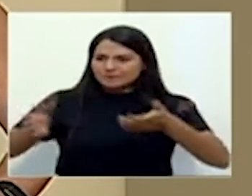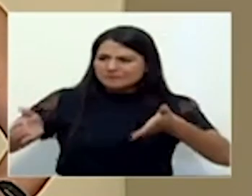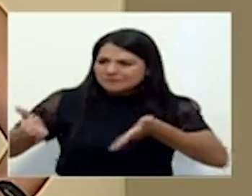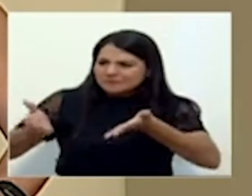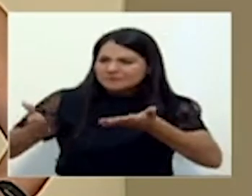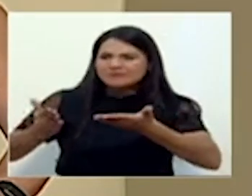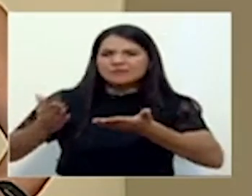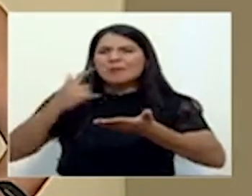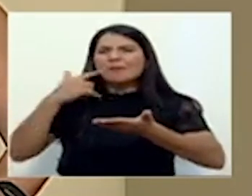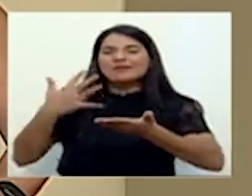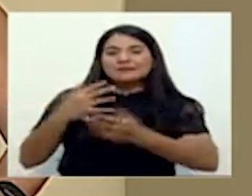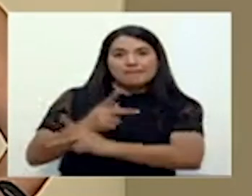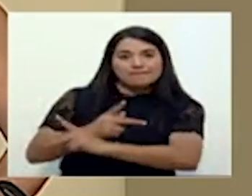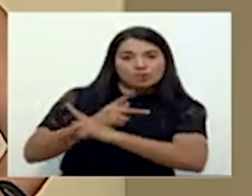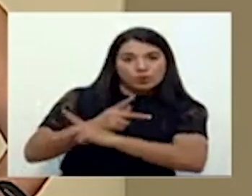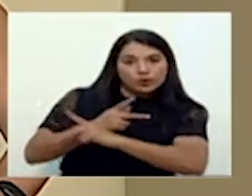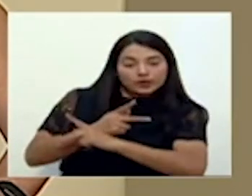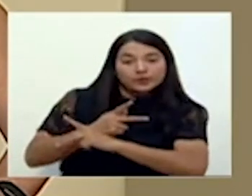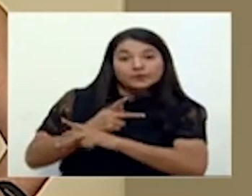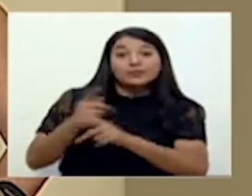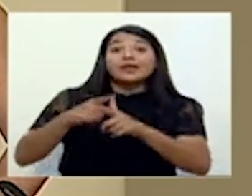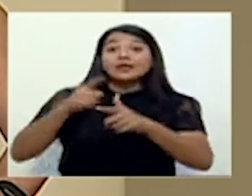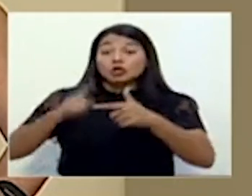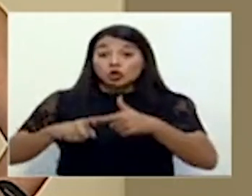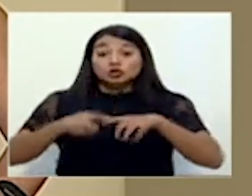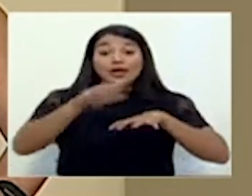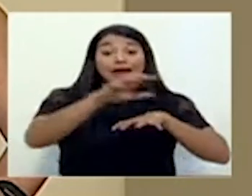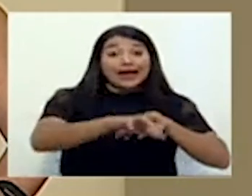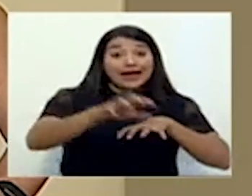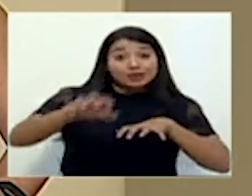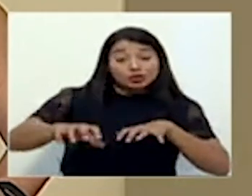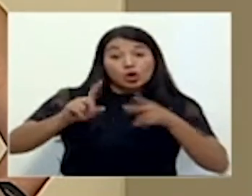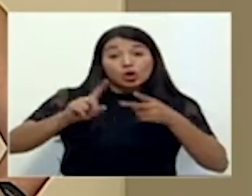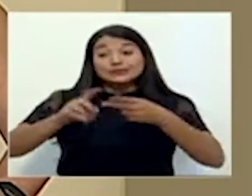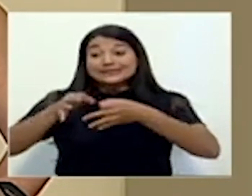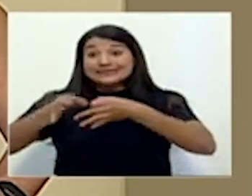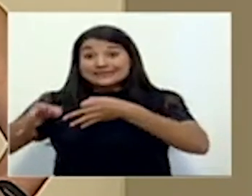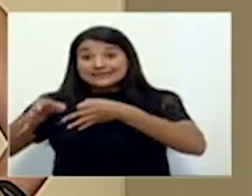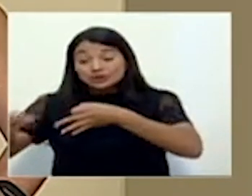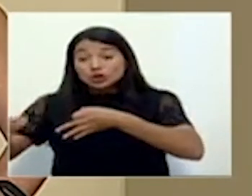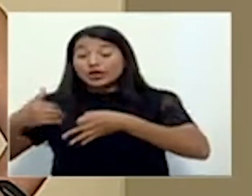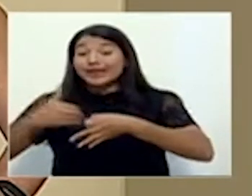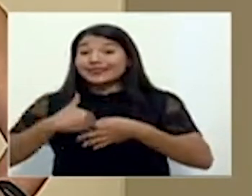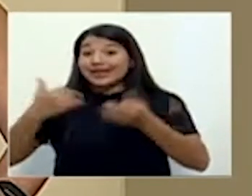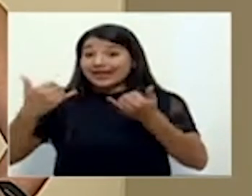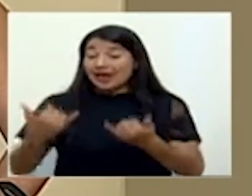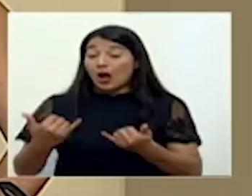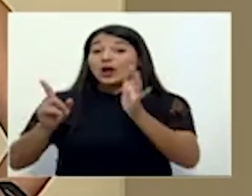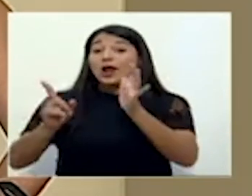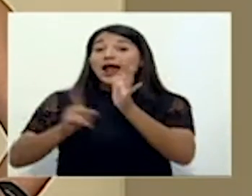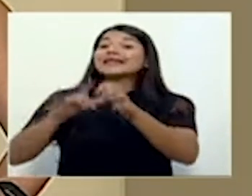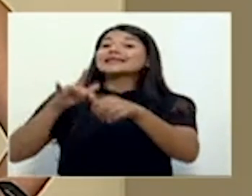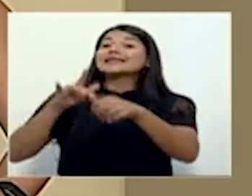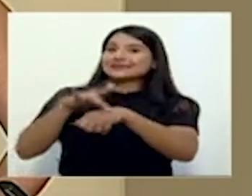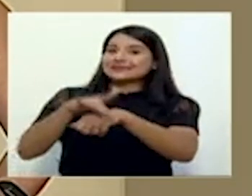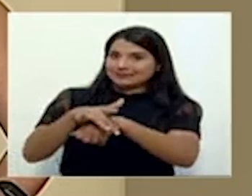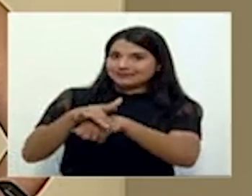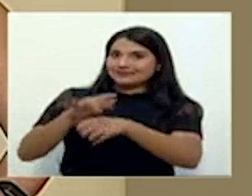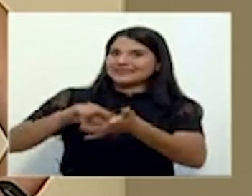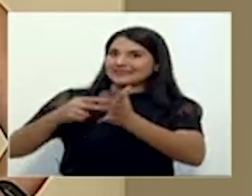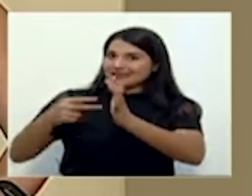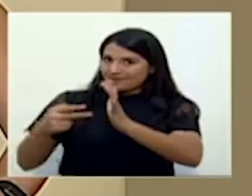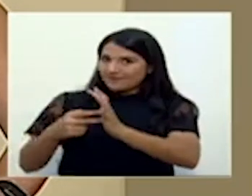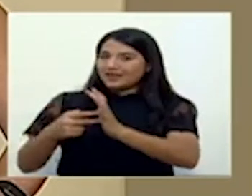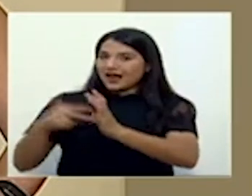sentido, los cantones y distritos que se encuentran con esta alerta sindrómica, con alto riesgo, se